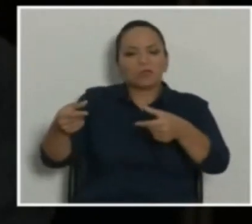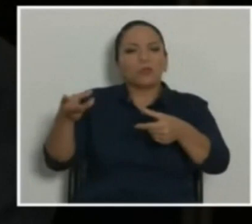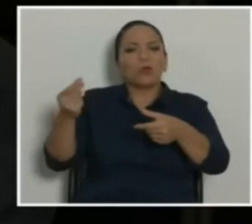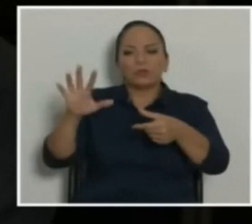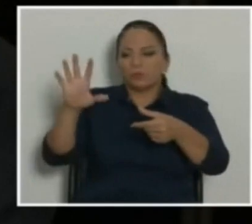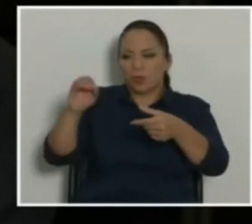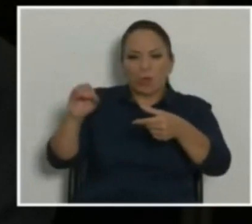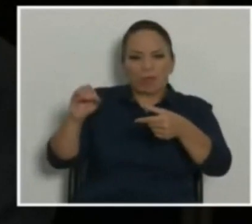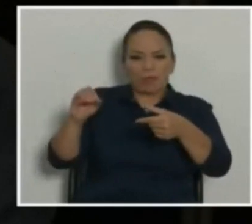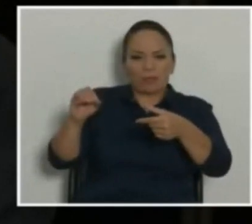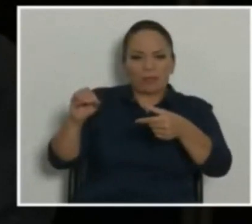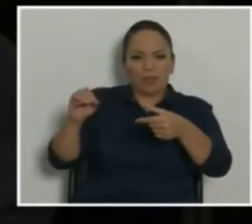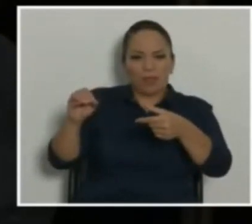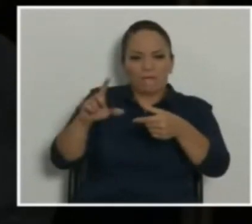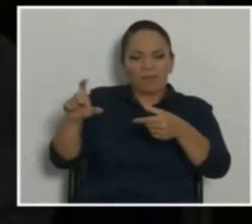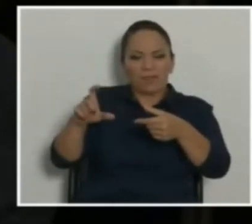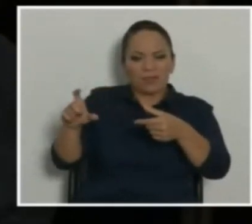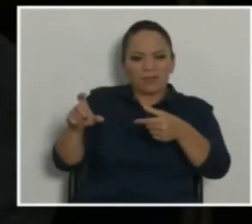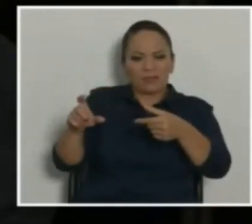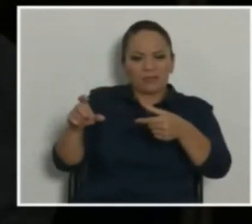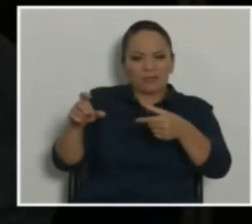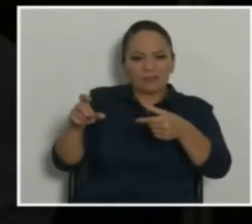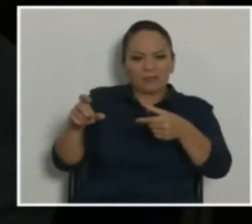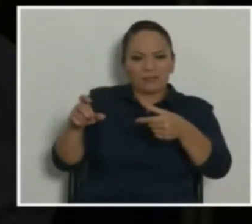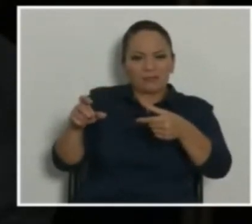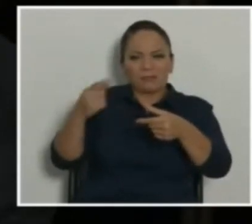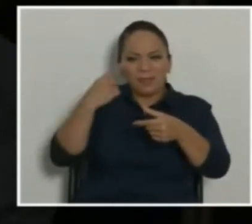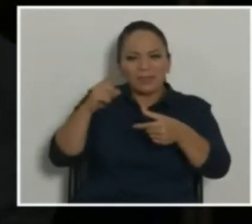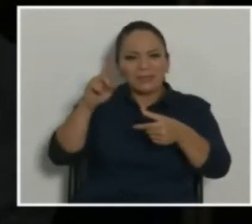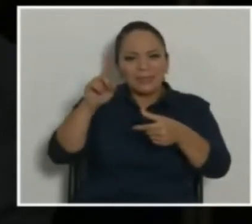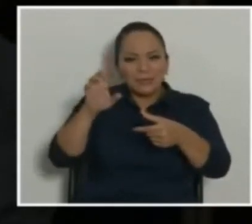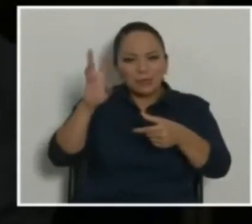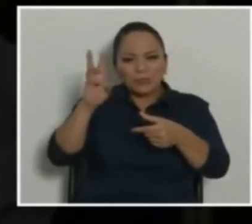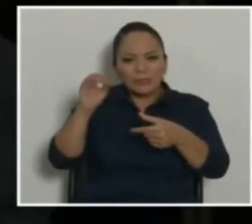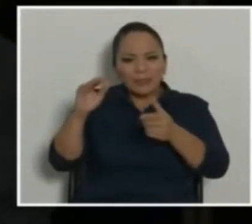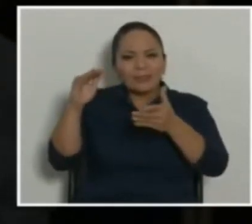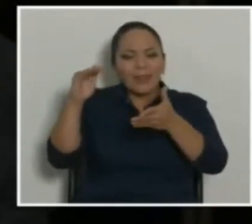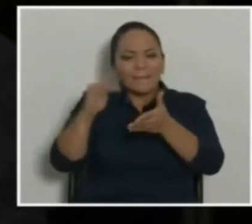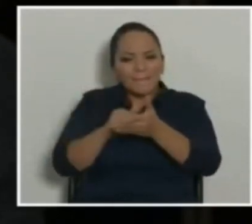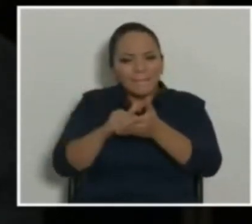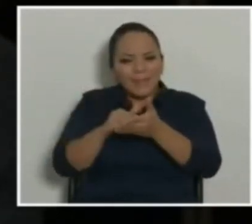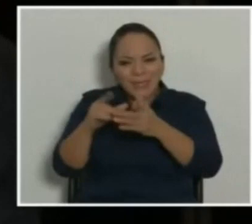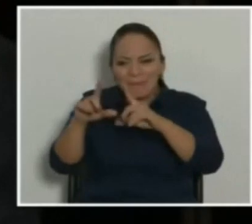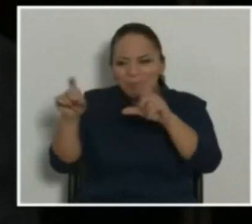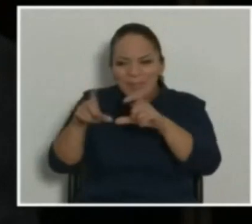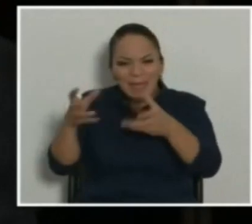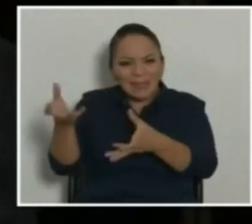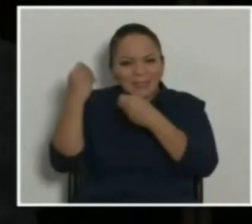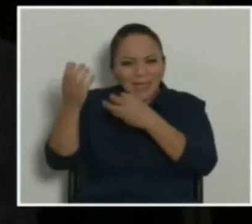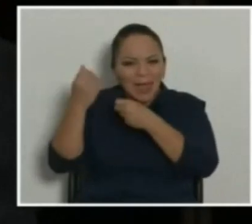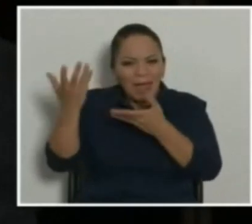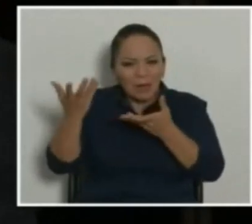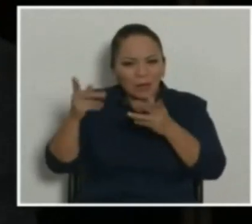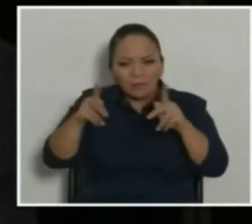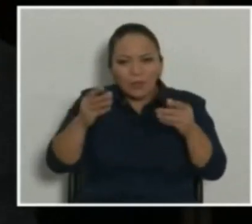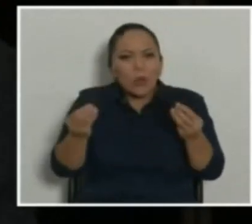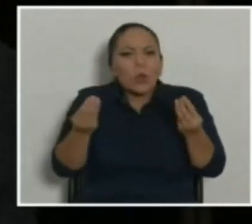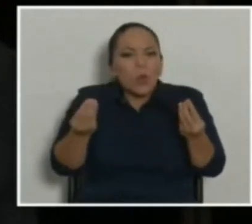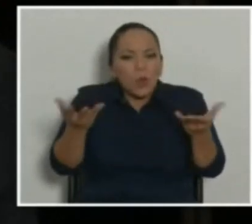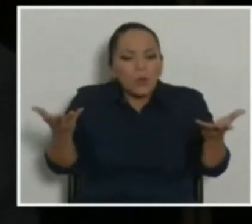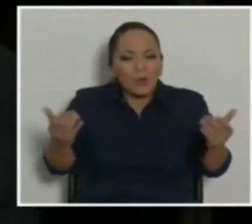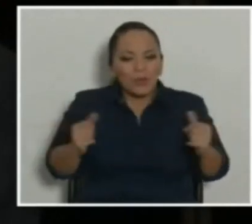billetes y estamos hablando de 160.000 billetes. ¿Cómo puede ser?